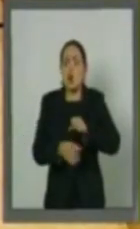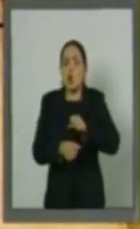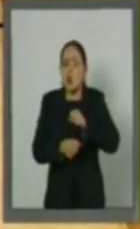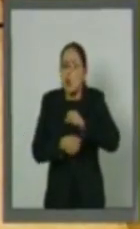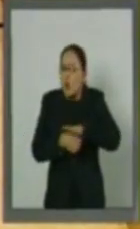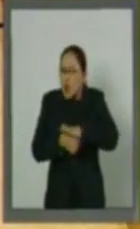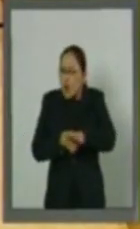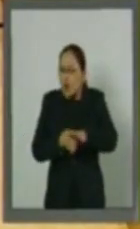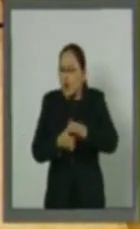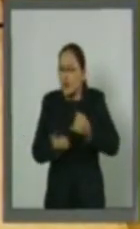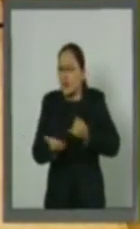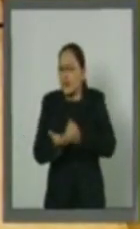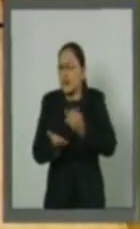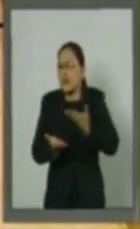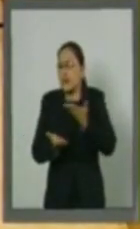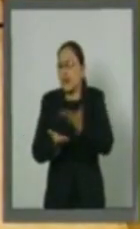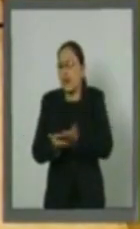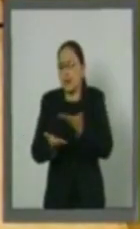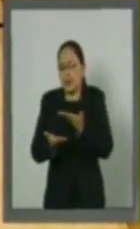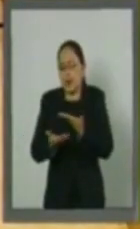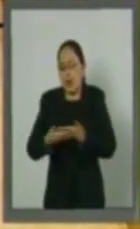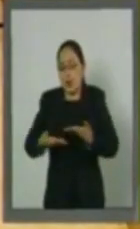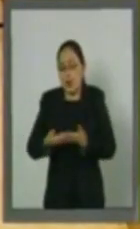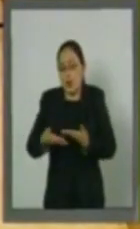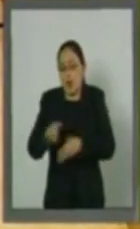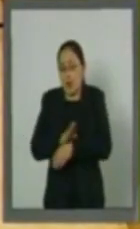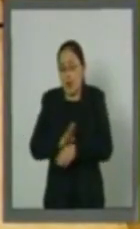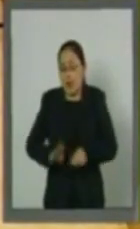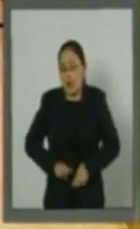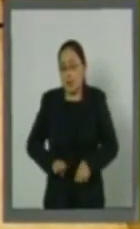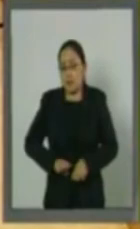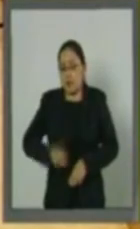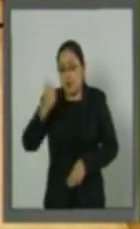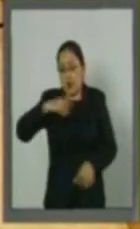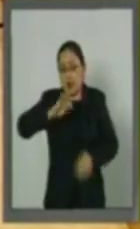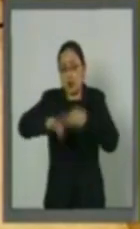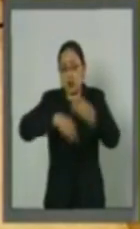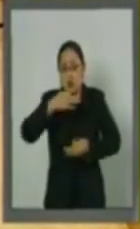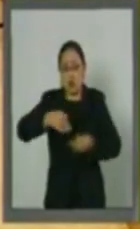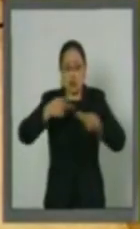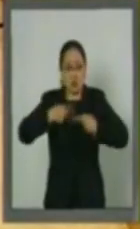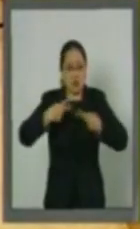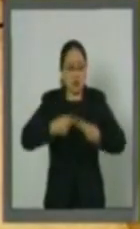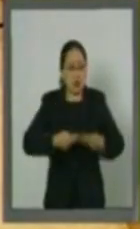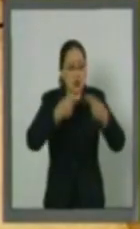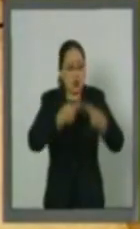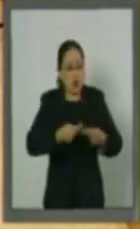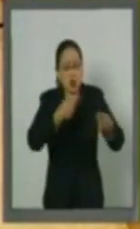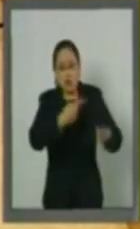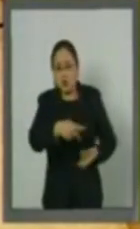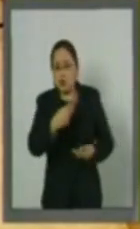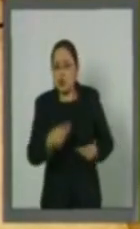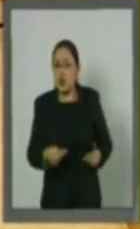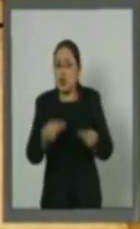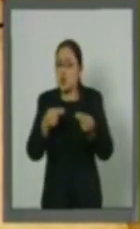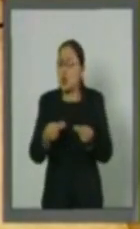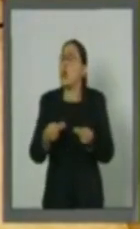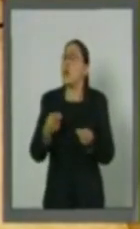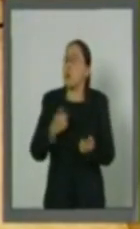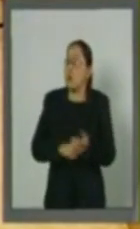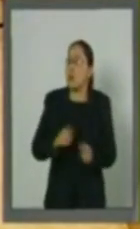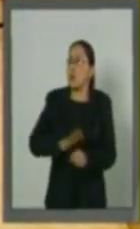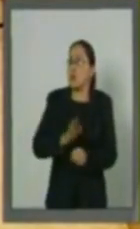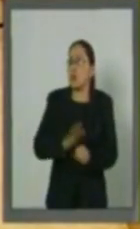de todos los beneficios que va a traer al sector empresarial mexicano y que será un paso